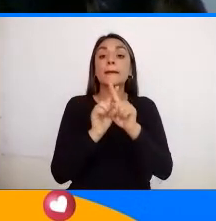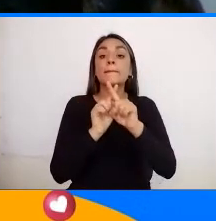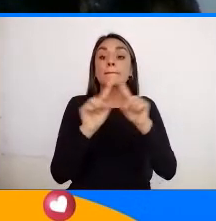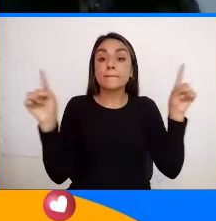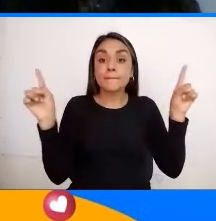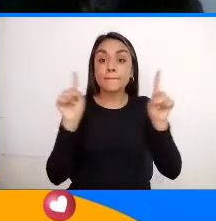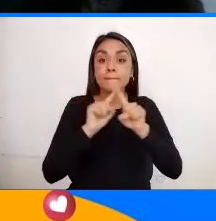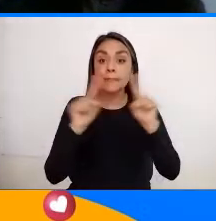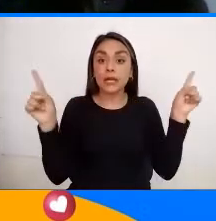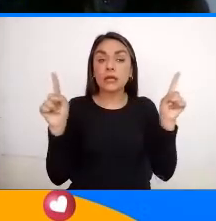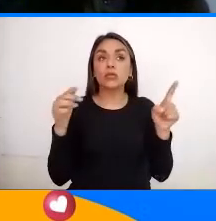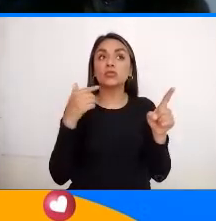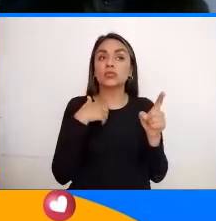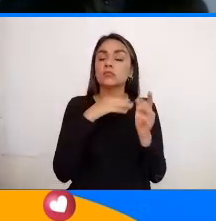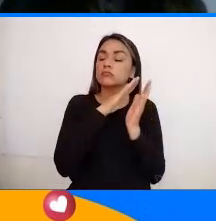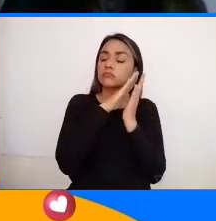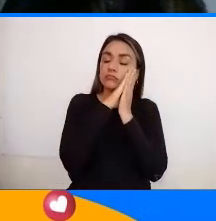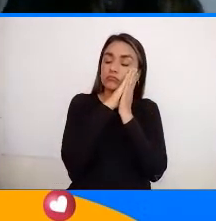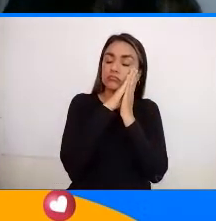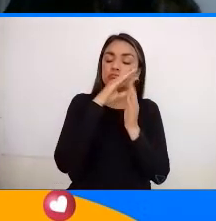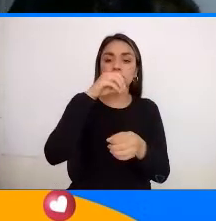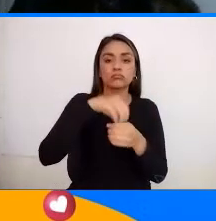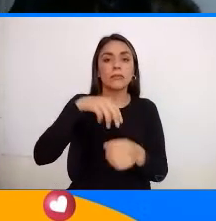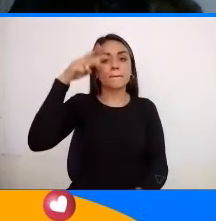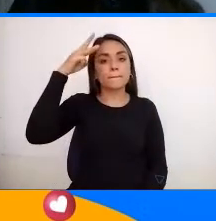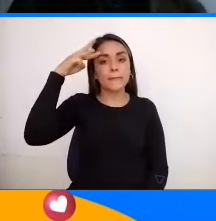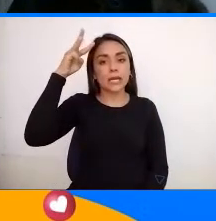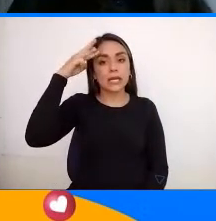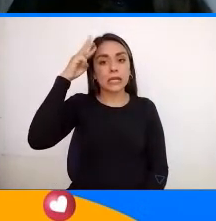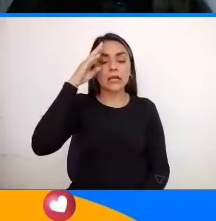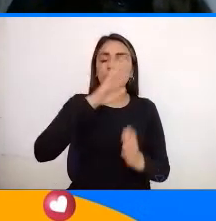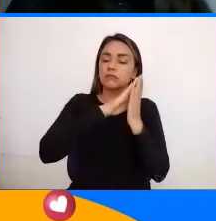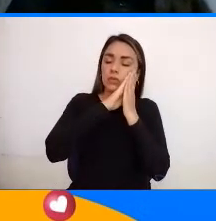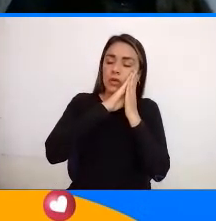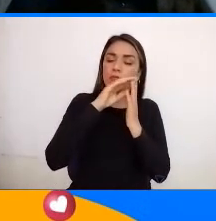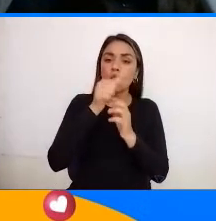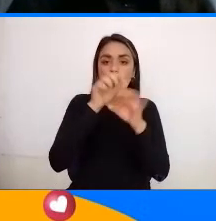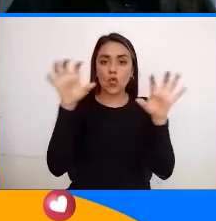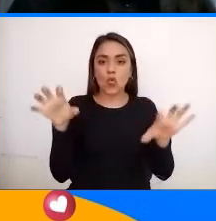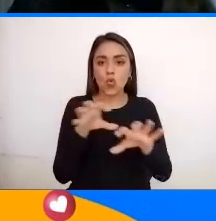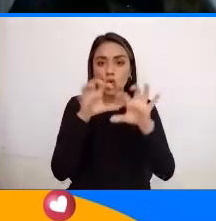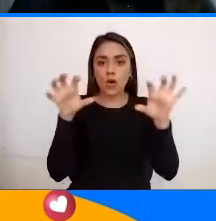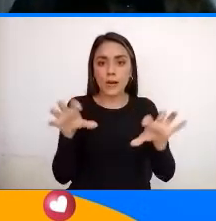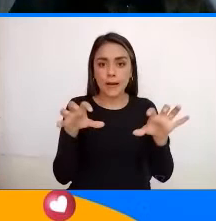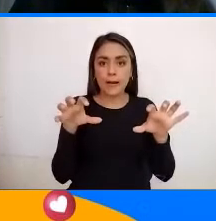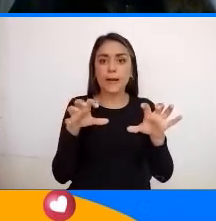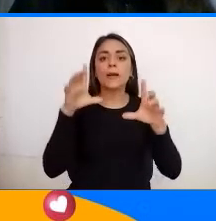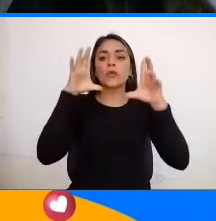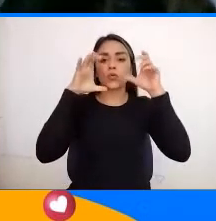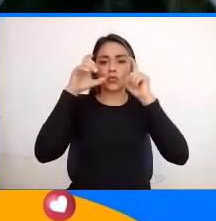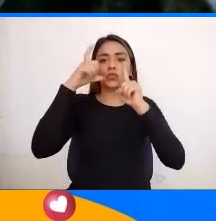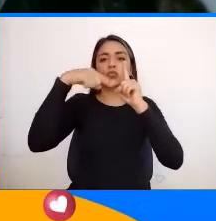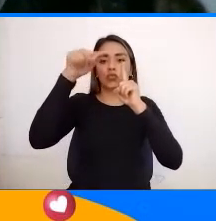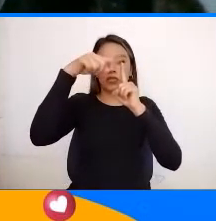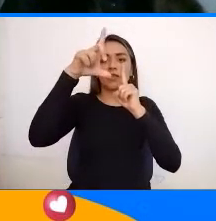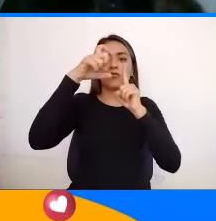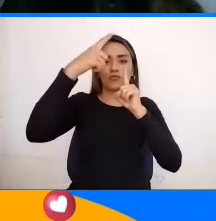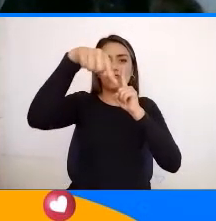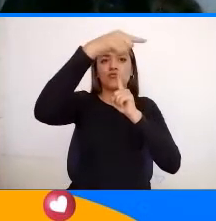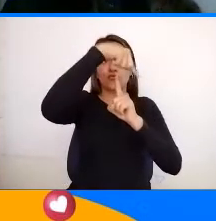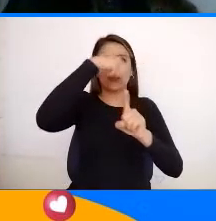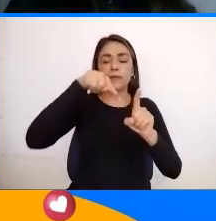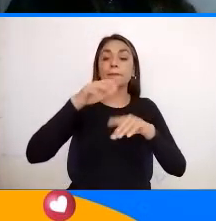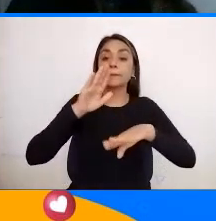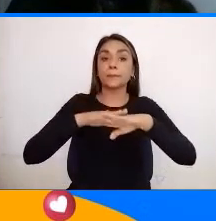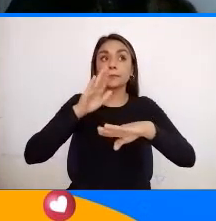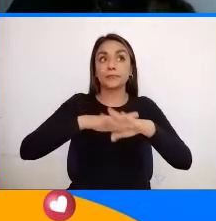yo duermo en Melgar y hago otras actividades Entonces voy a ser turista ¿Listo? Quiero que tengamos